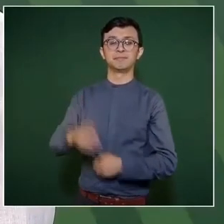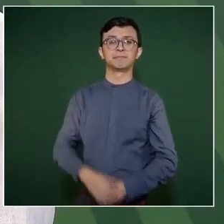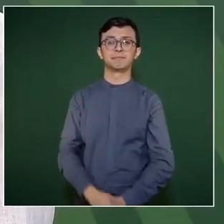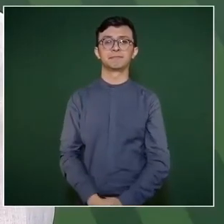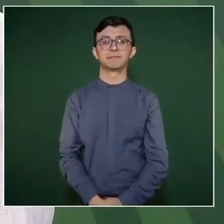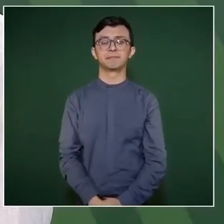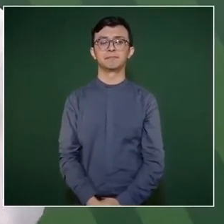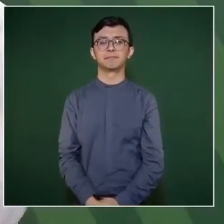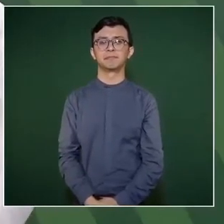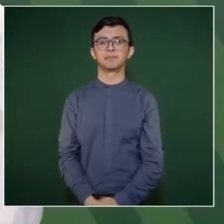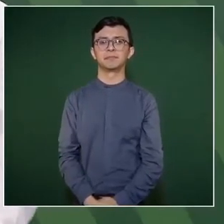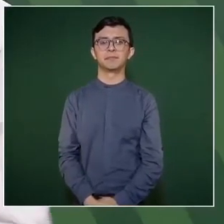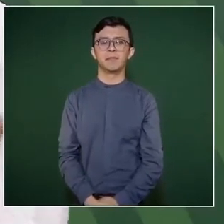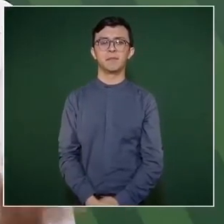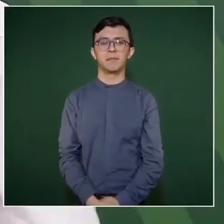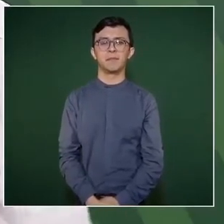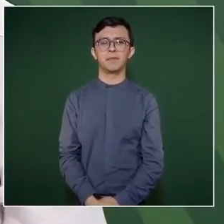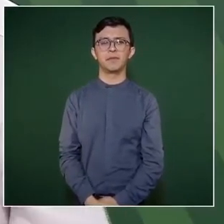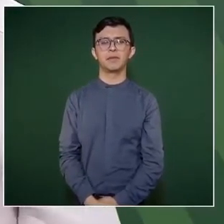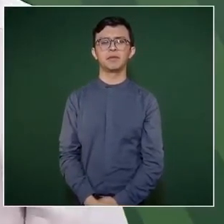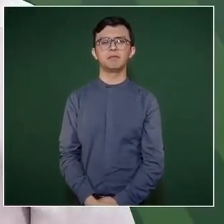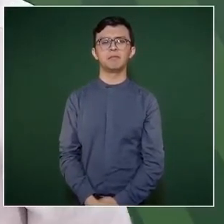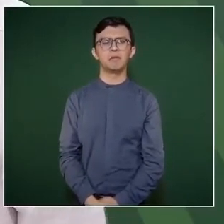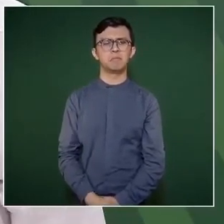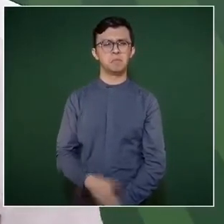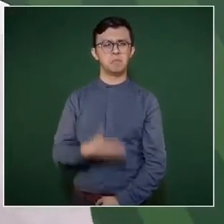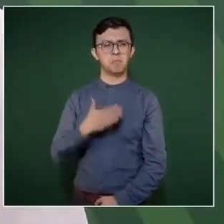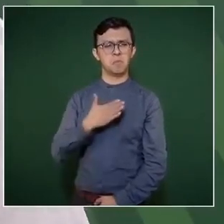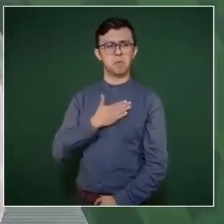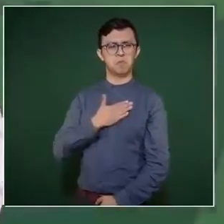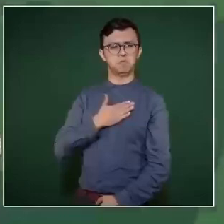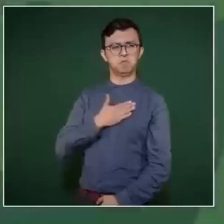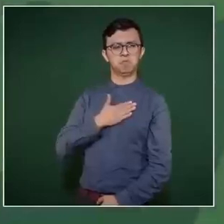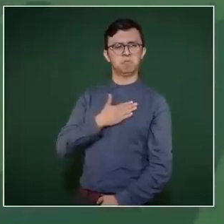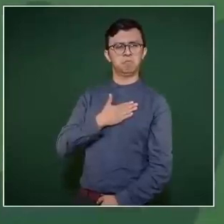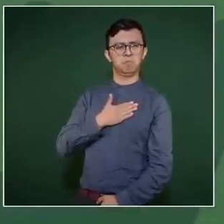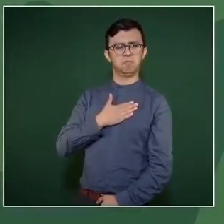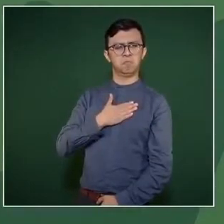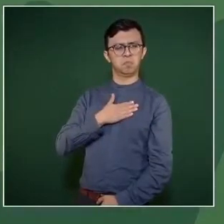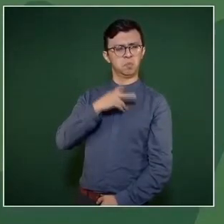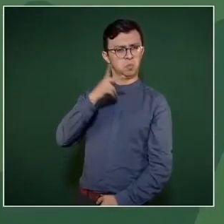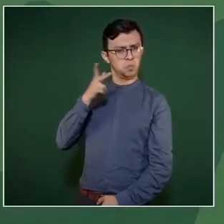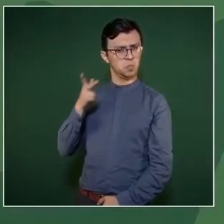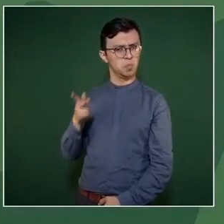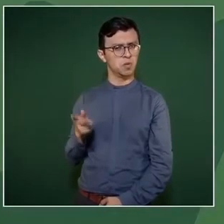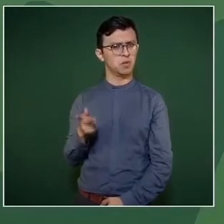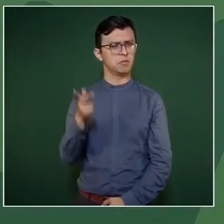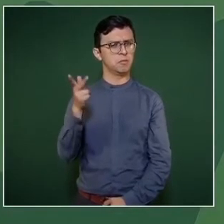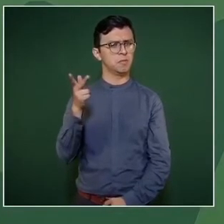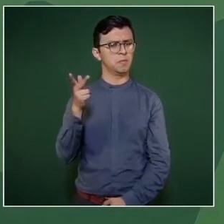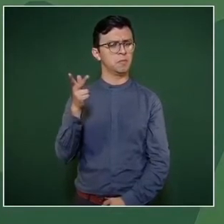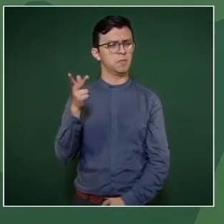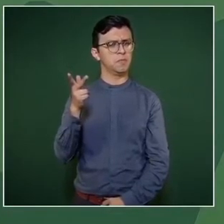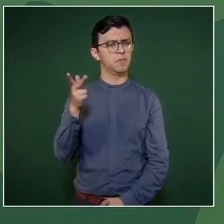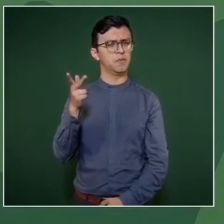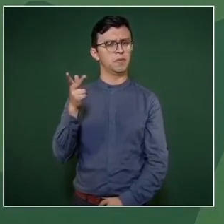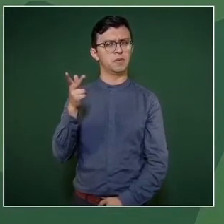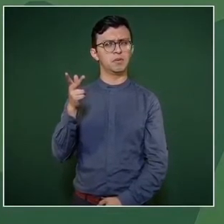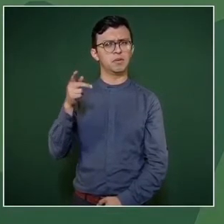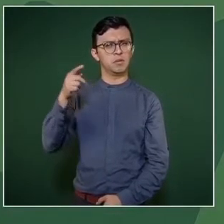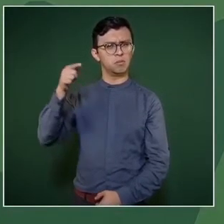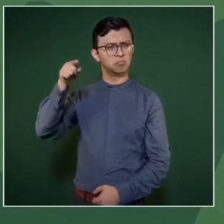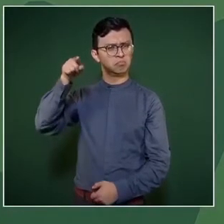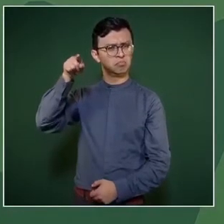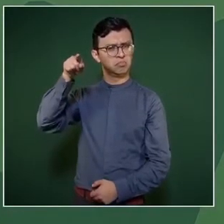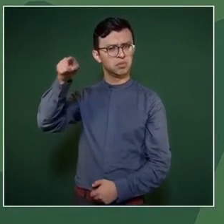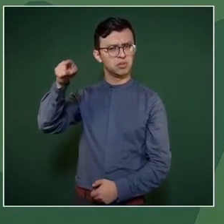y mi pregunta sería ¿qué experiencia